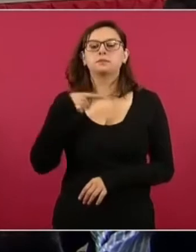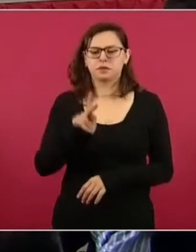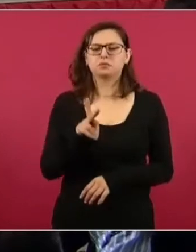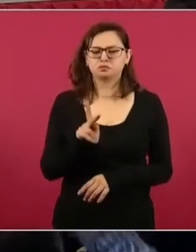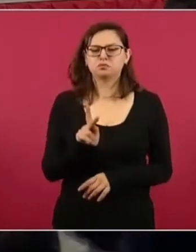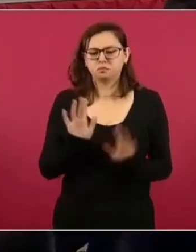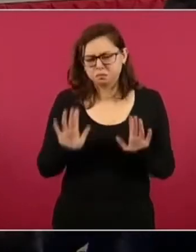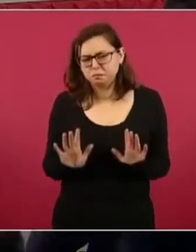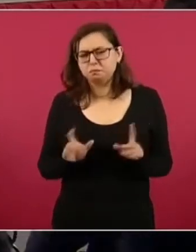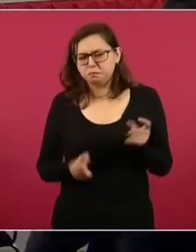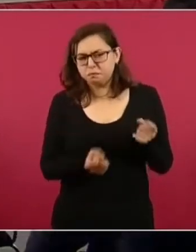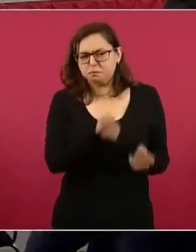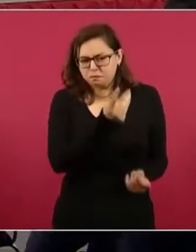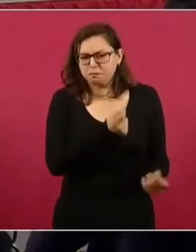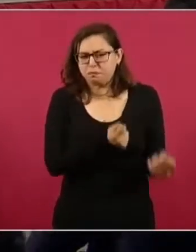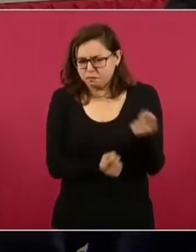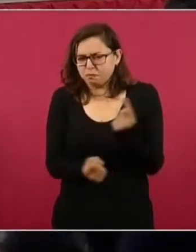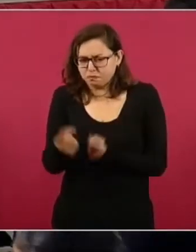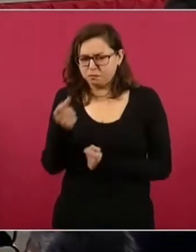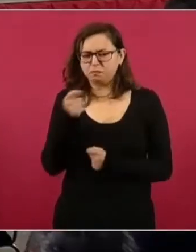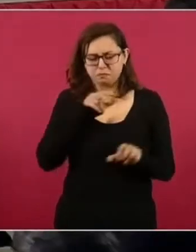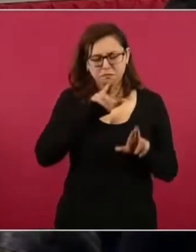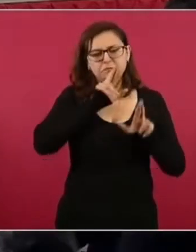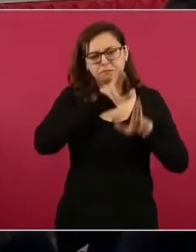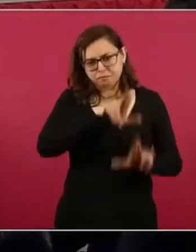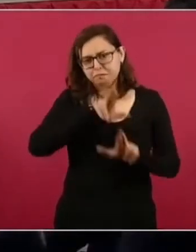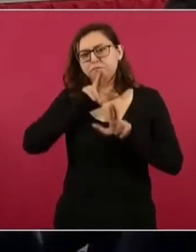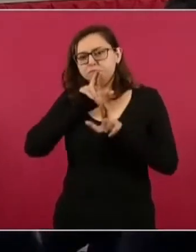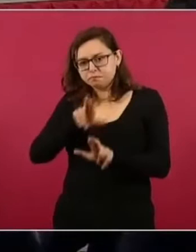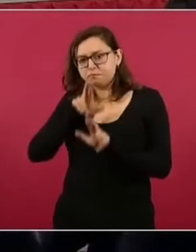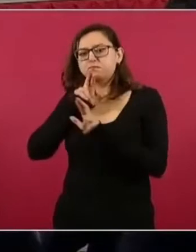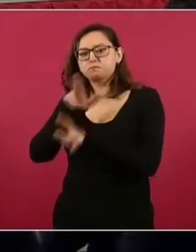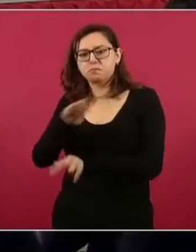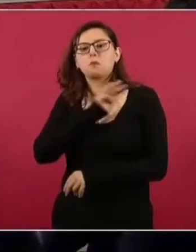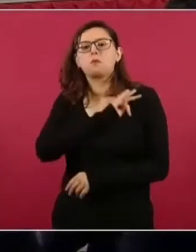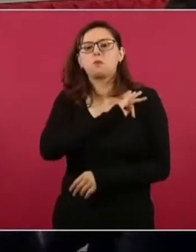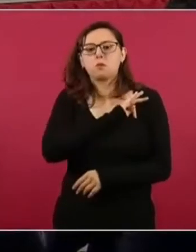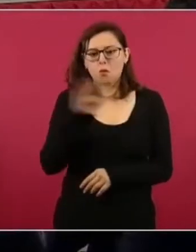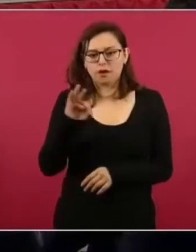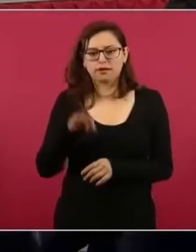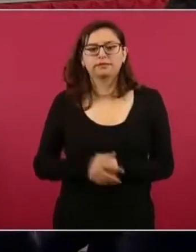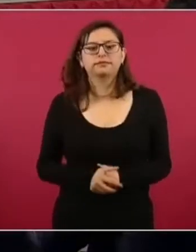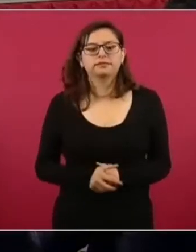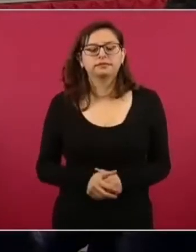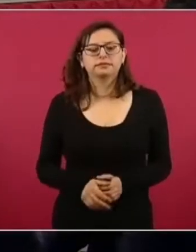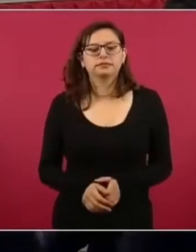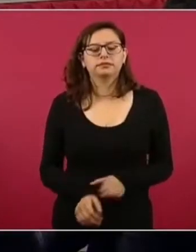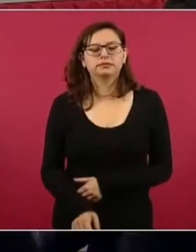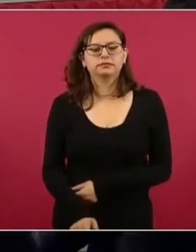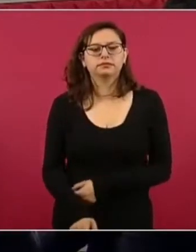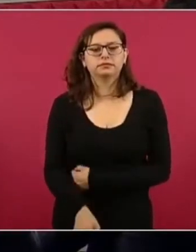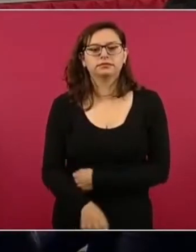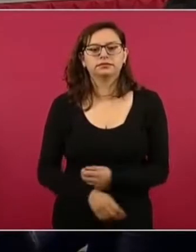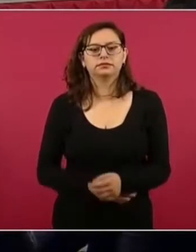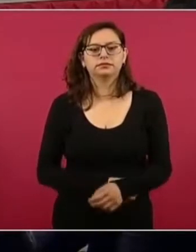a tener oportunidad de contestar algunas preguntas. Si podemos, vamos a